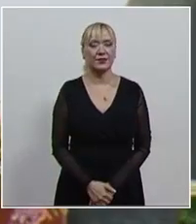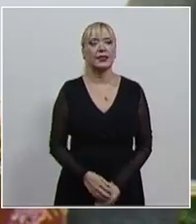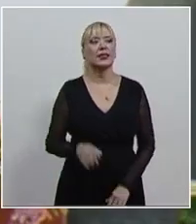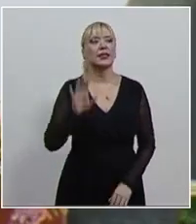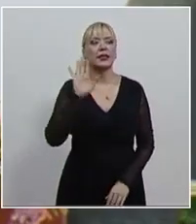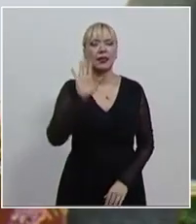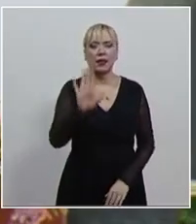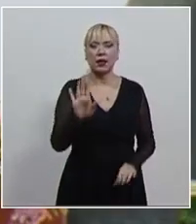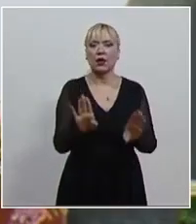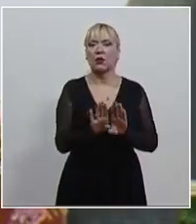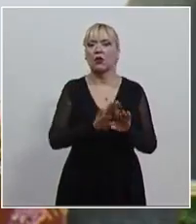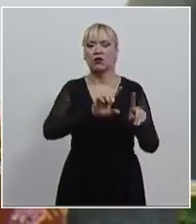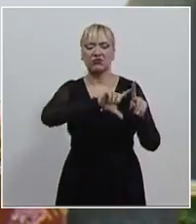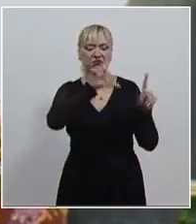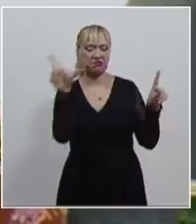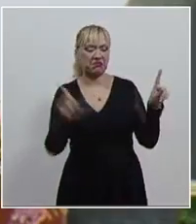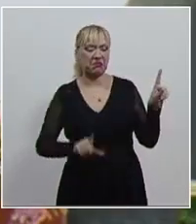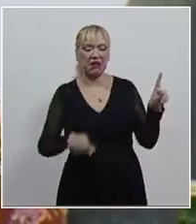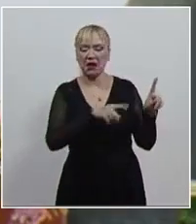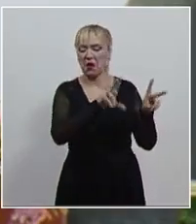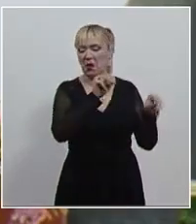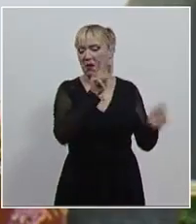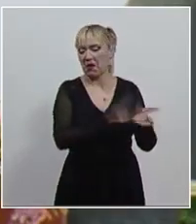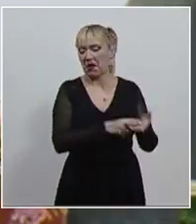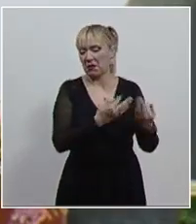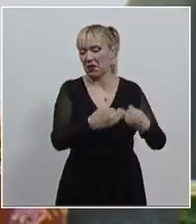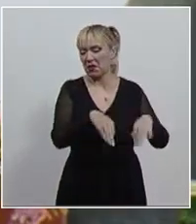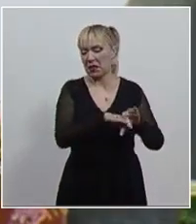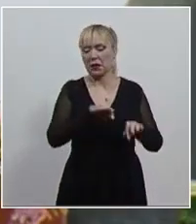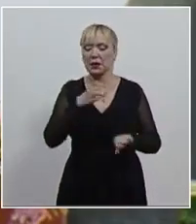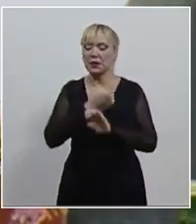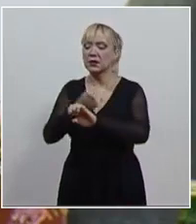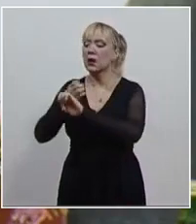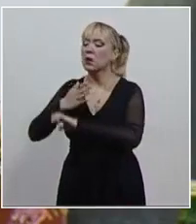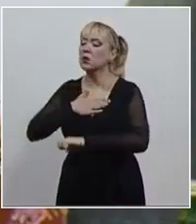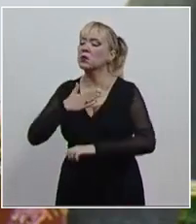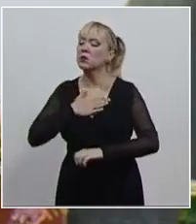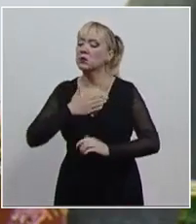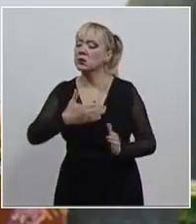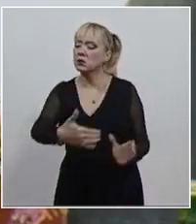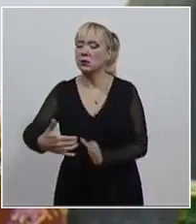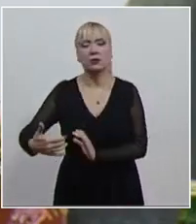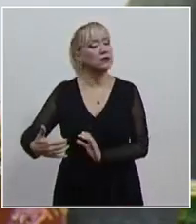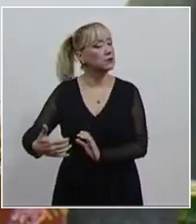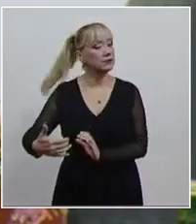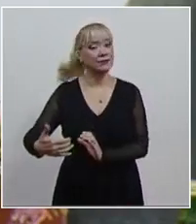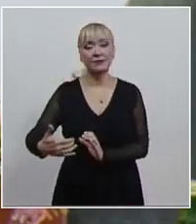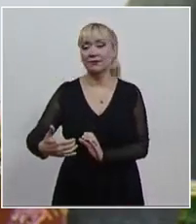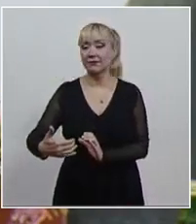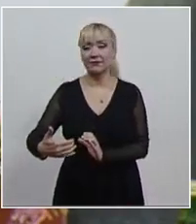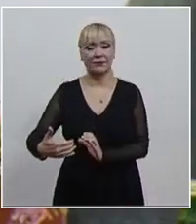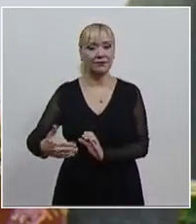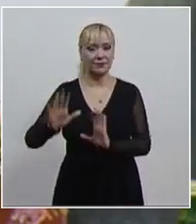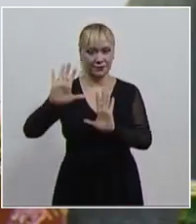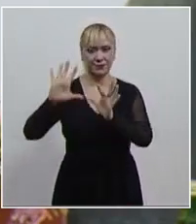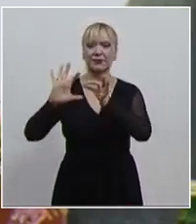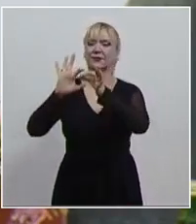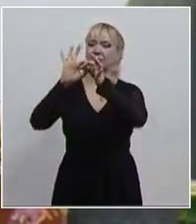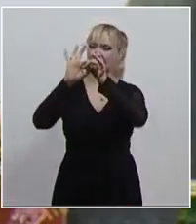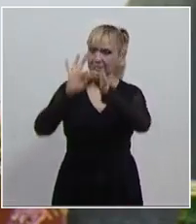Desdibujar el federalismo me parece que va más allá de buscar una homologación